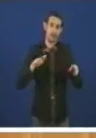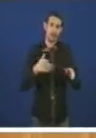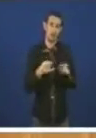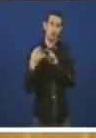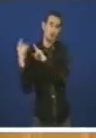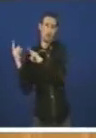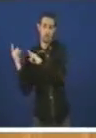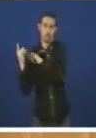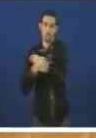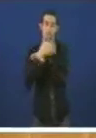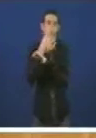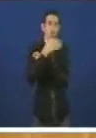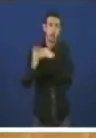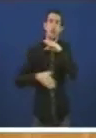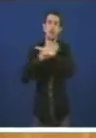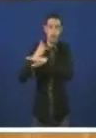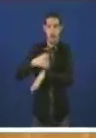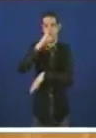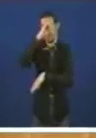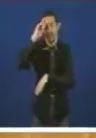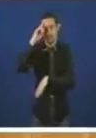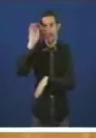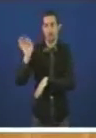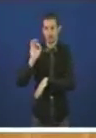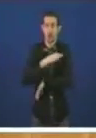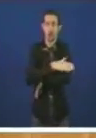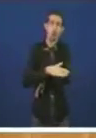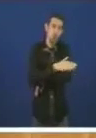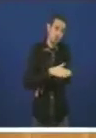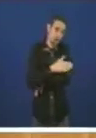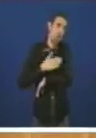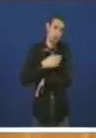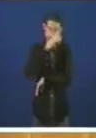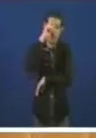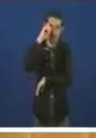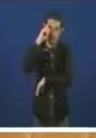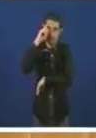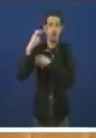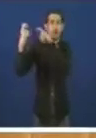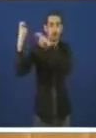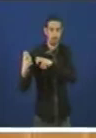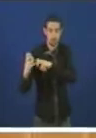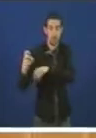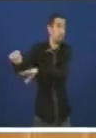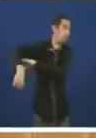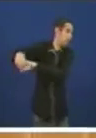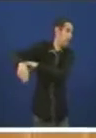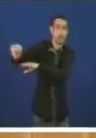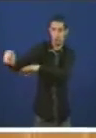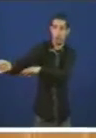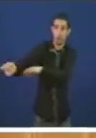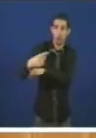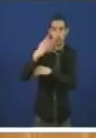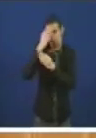Xa foi a Madrid Efectivamente O goberno de Madrid Recibe Non xa fai caso Pero recibe Xa a Madrid Dixan E desquecendo o DIC Non